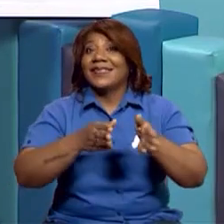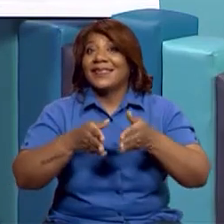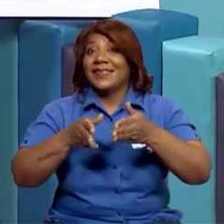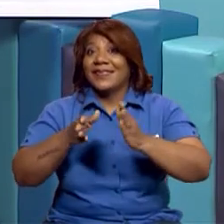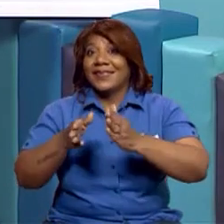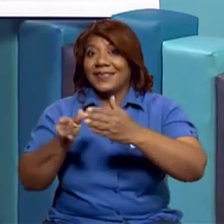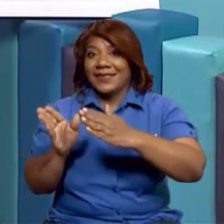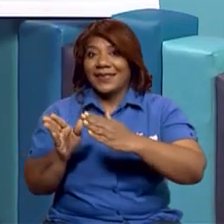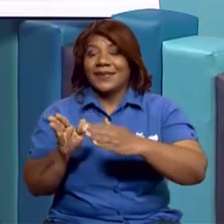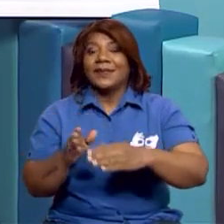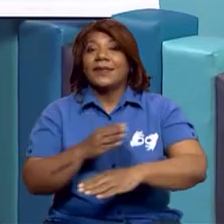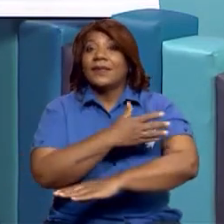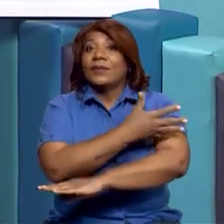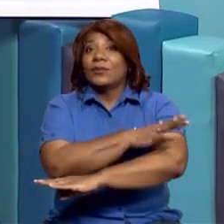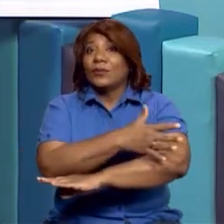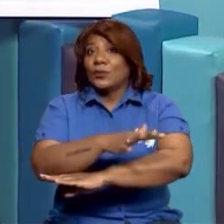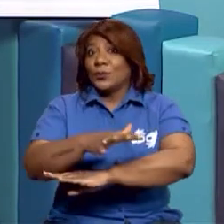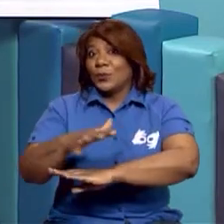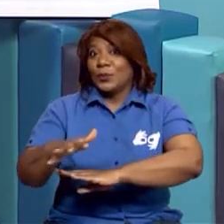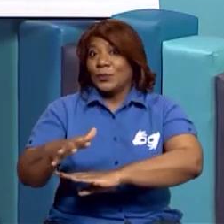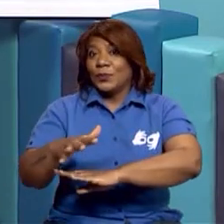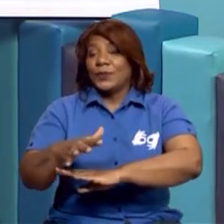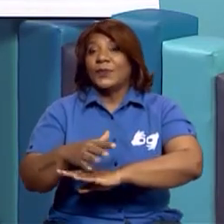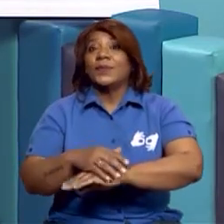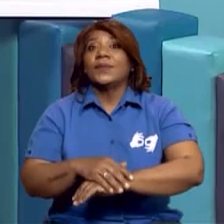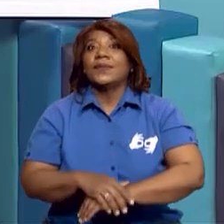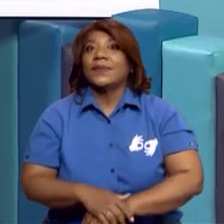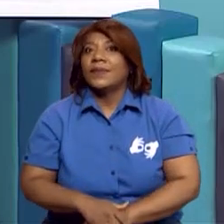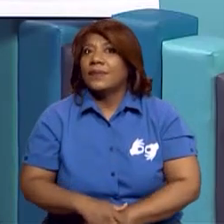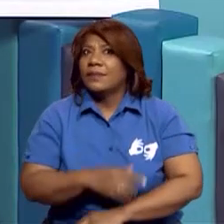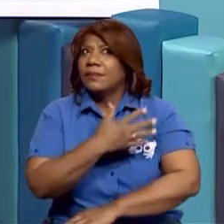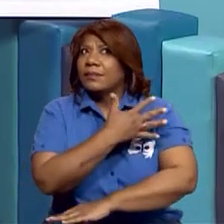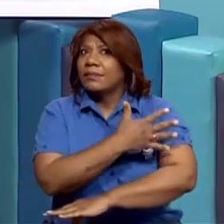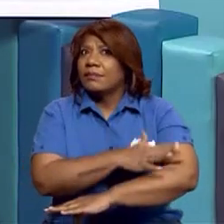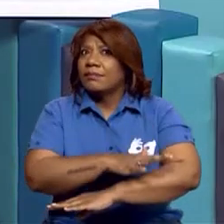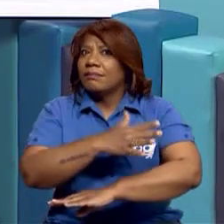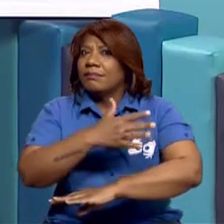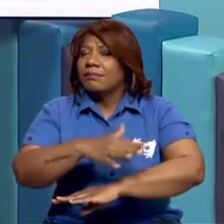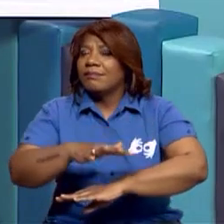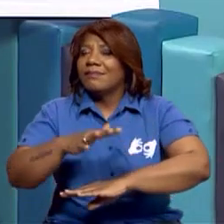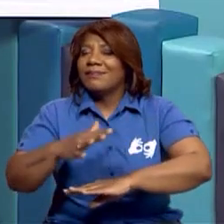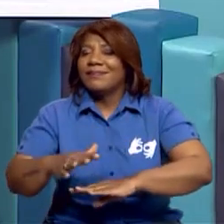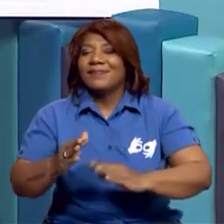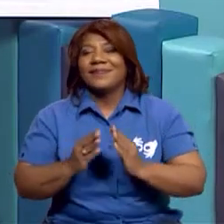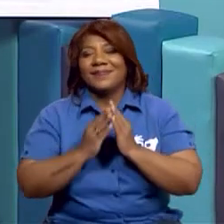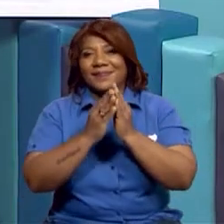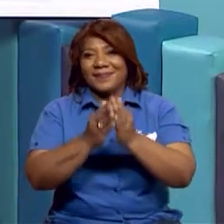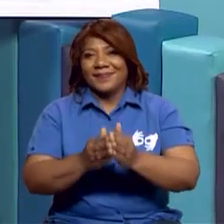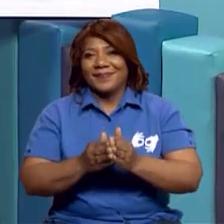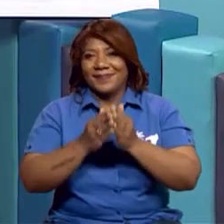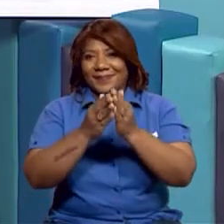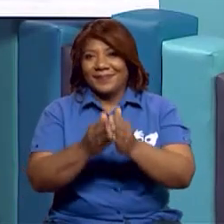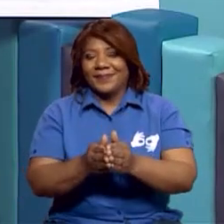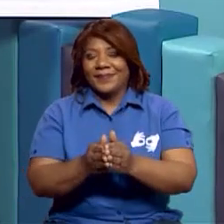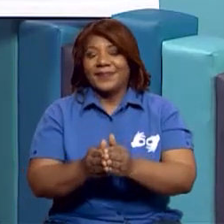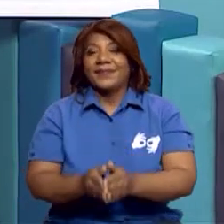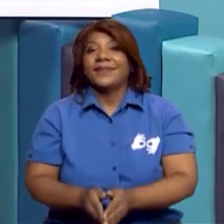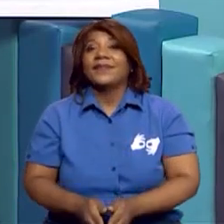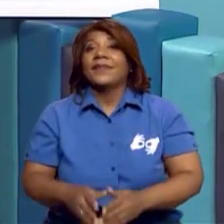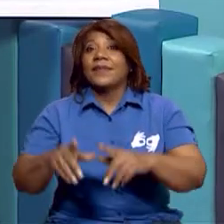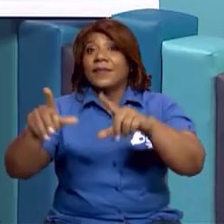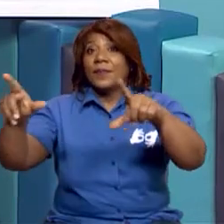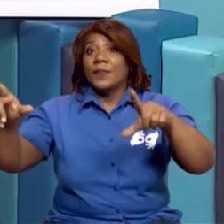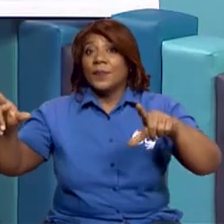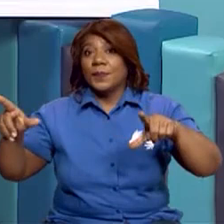también acuático, que es este medio o esta vía de transporte acuático. Tenemos el mar, los puertos, también tenemos los